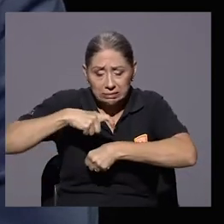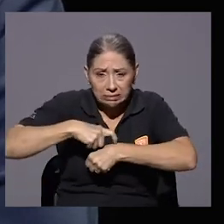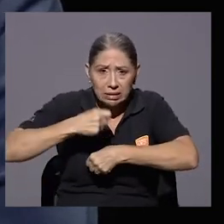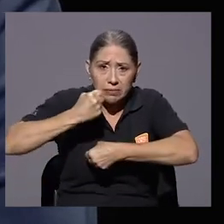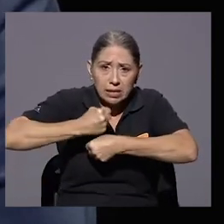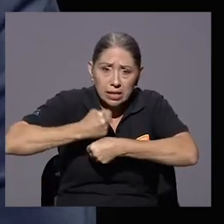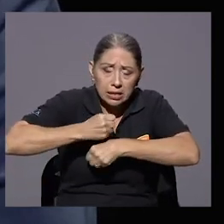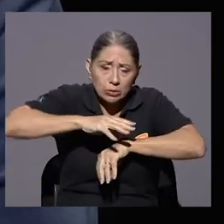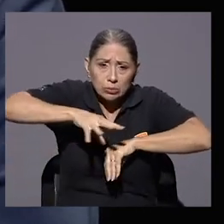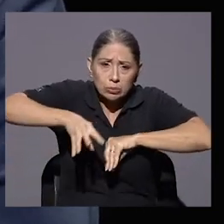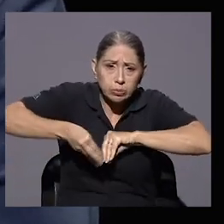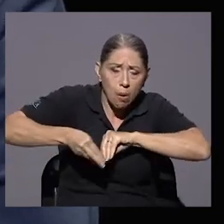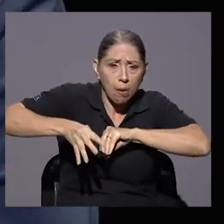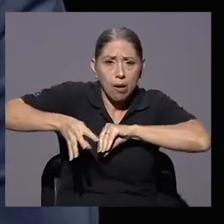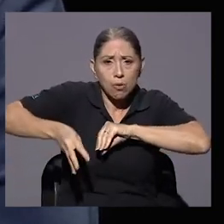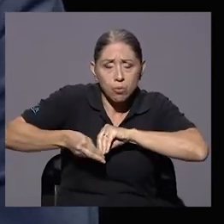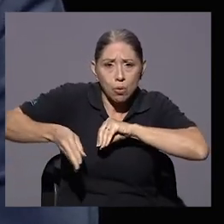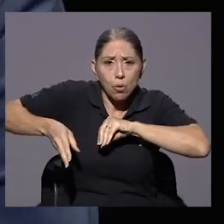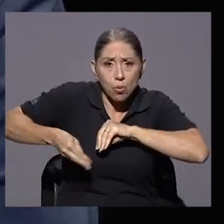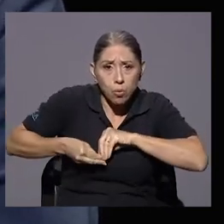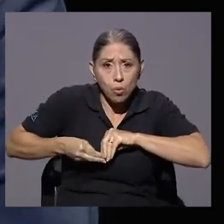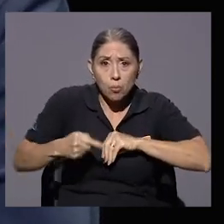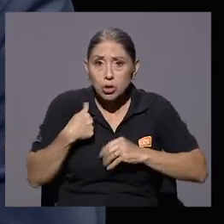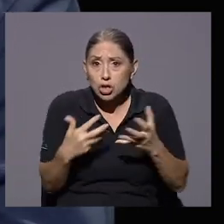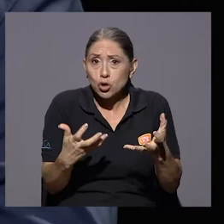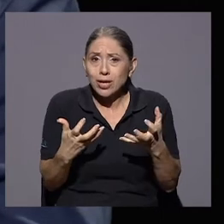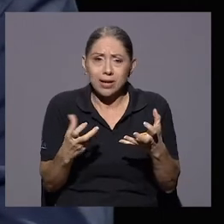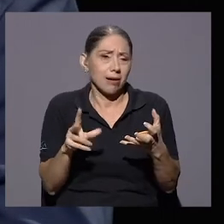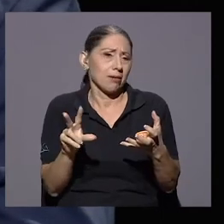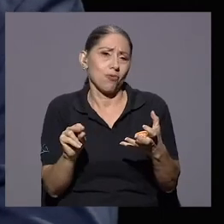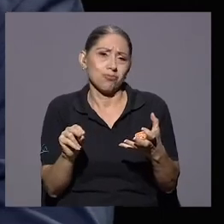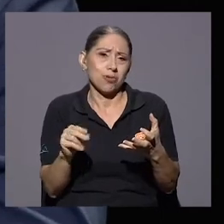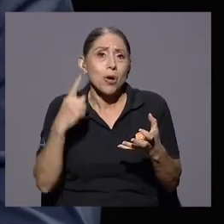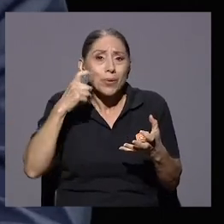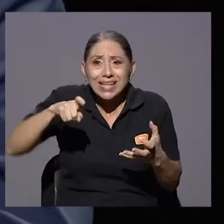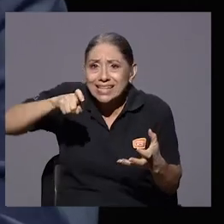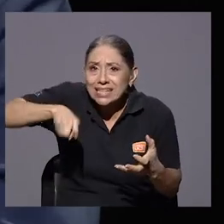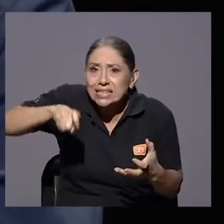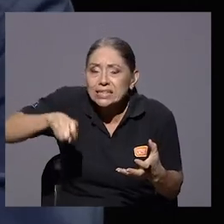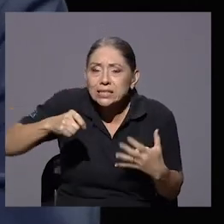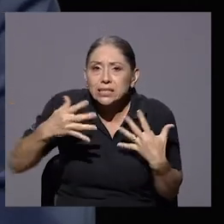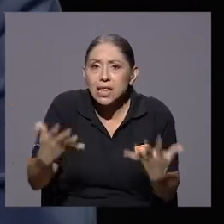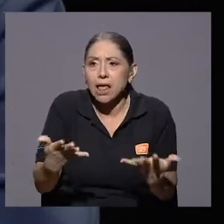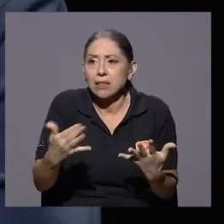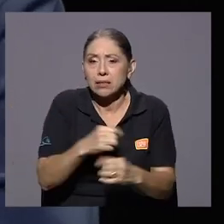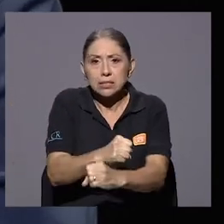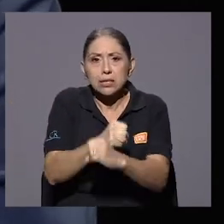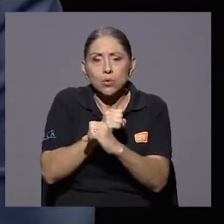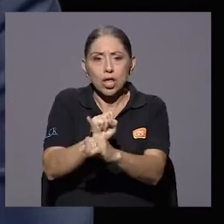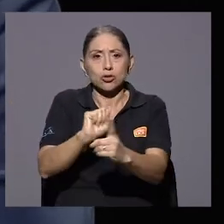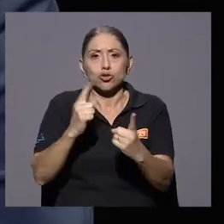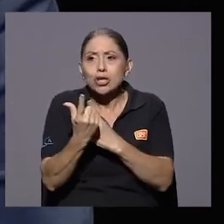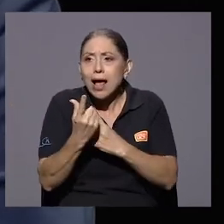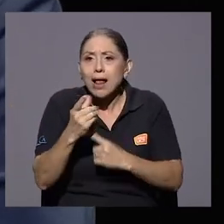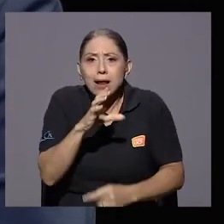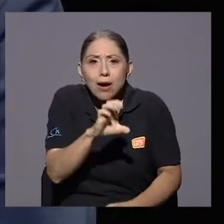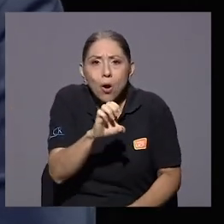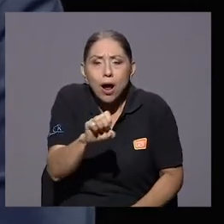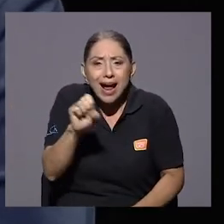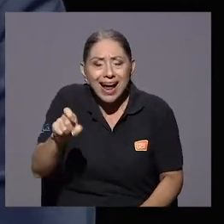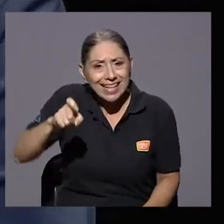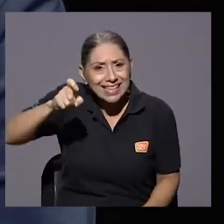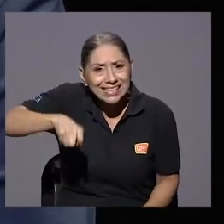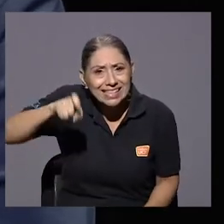Realizar tiempo extraordinario no porque yo quiera, sino por esa necesidad expresa en la institución y la seguridad social.